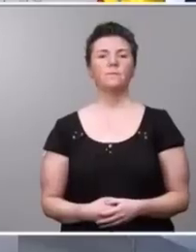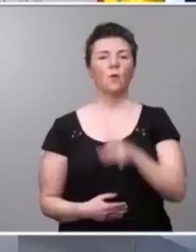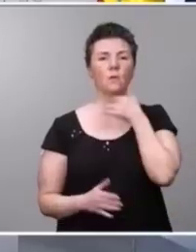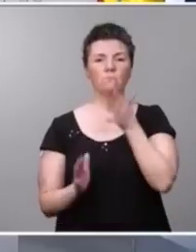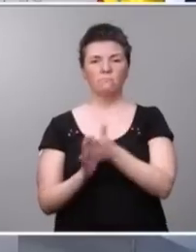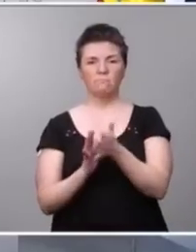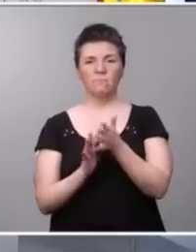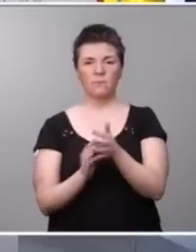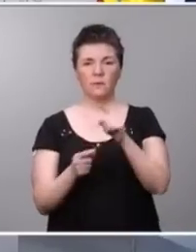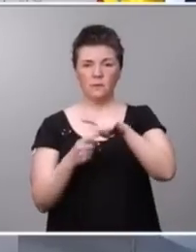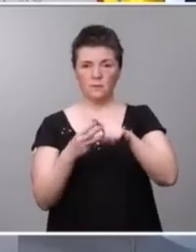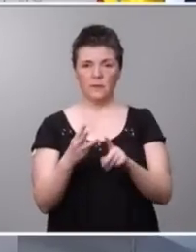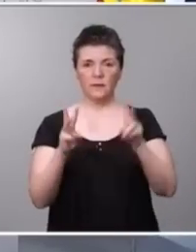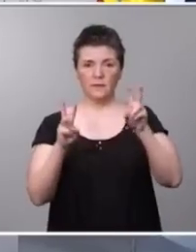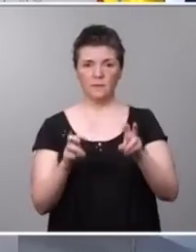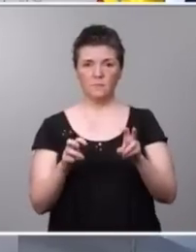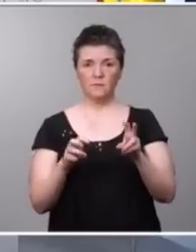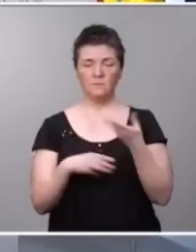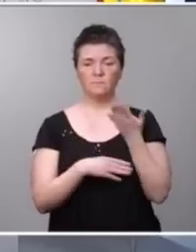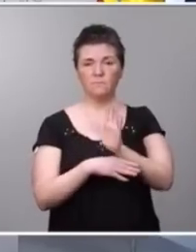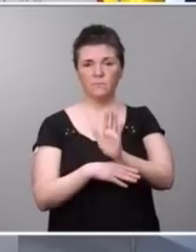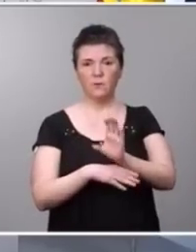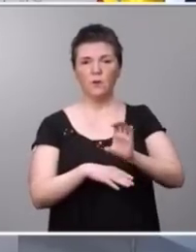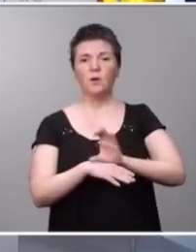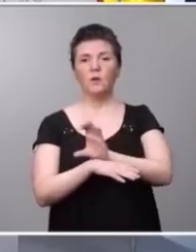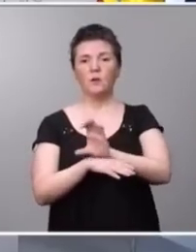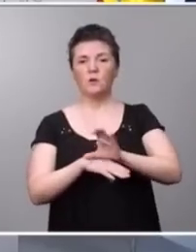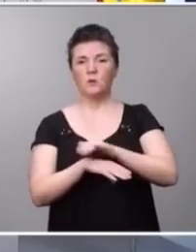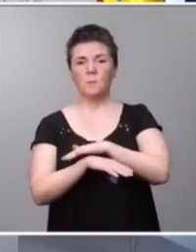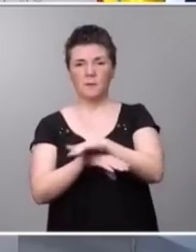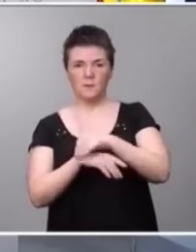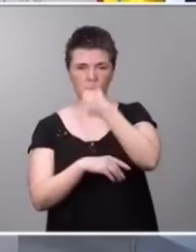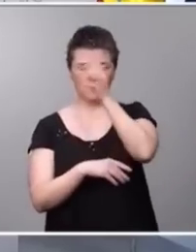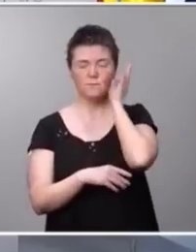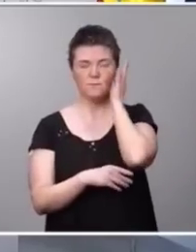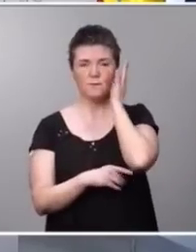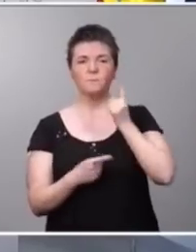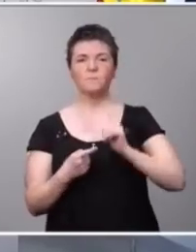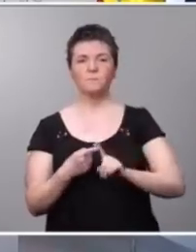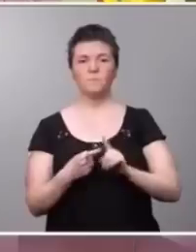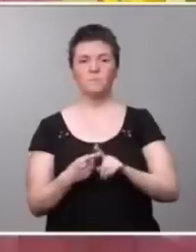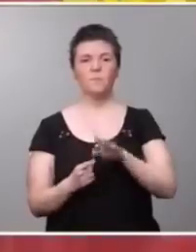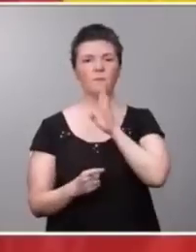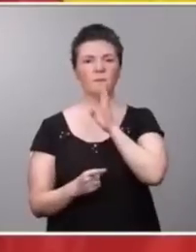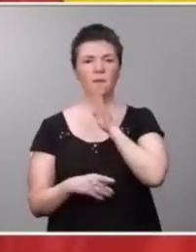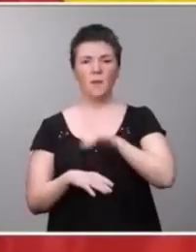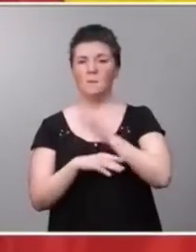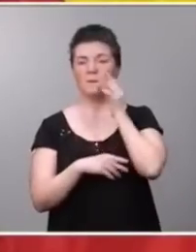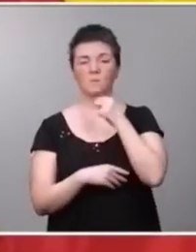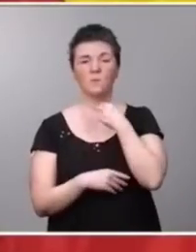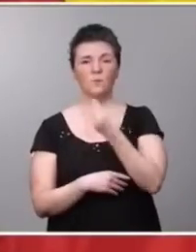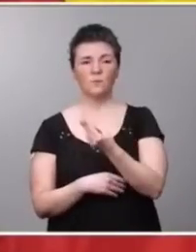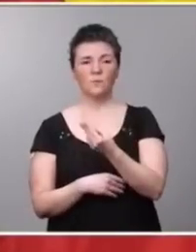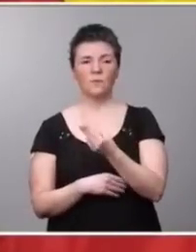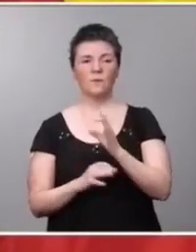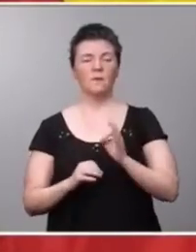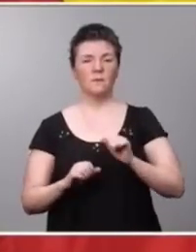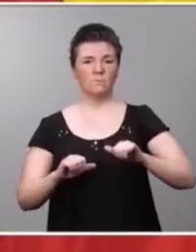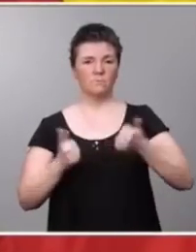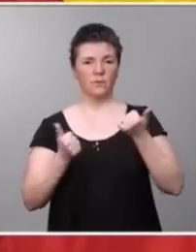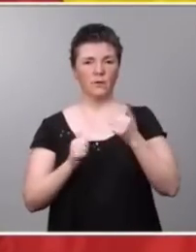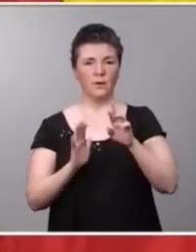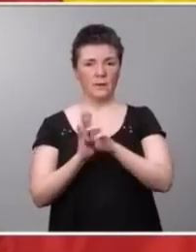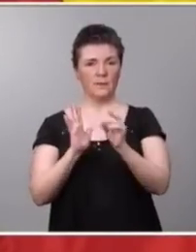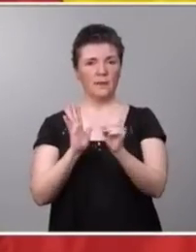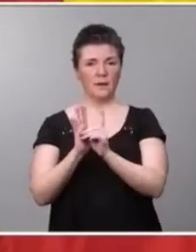Los asuntos que llevábamos hoy al Consejo de Ministros y Ministras, en primer lugar, como decía la ministra portavoz, hemos aprobado un real decreto para la